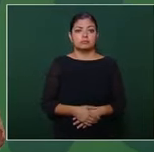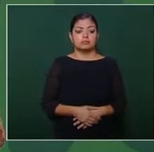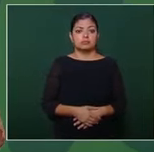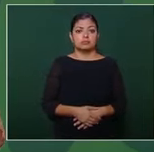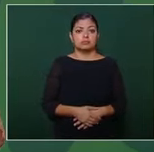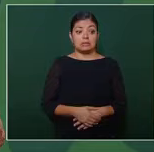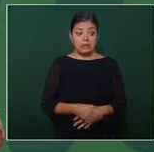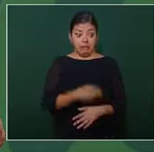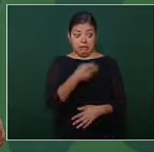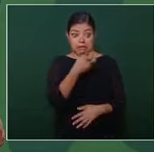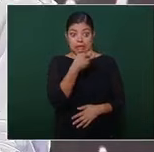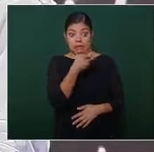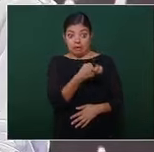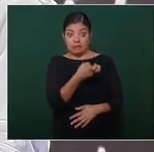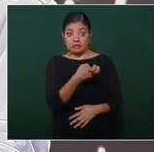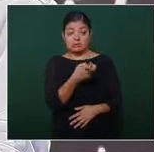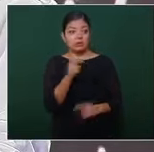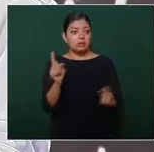relación